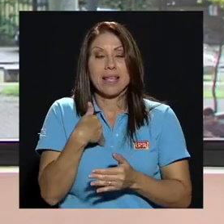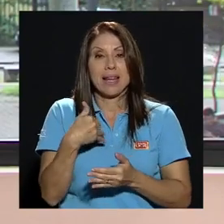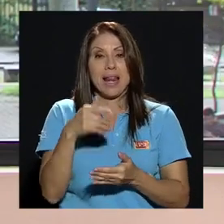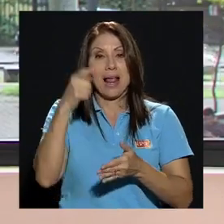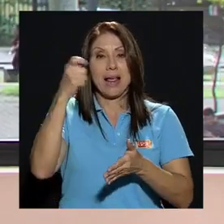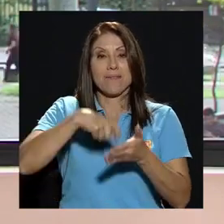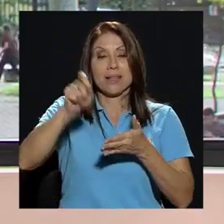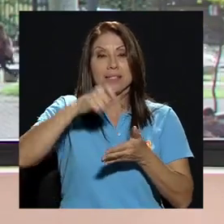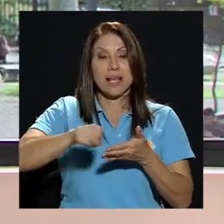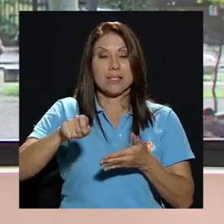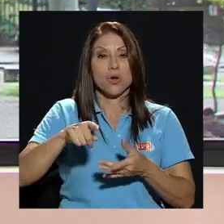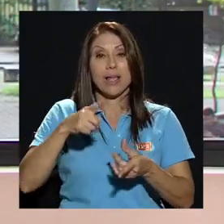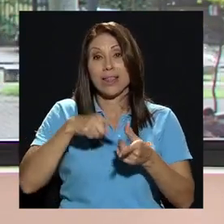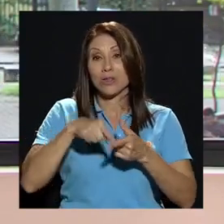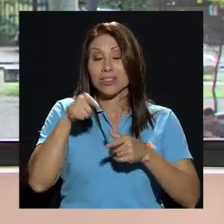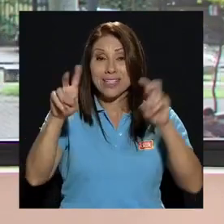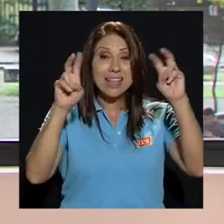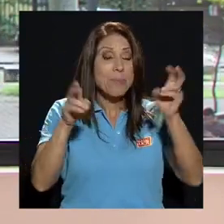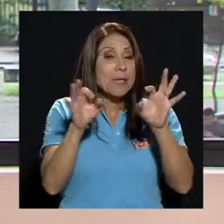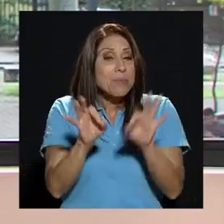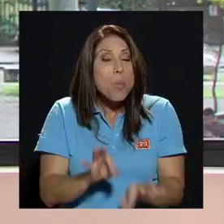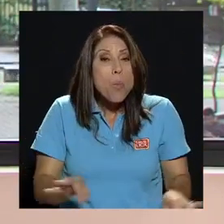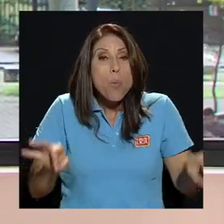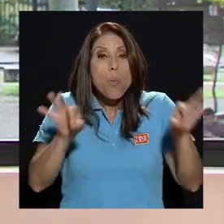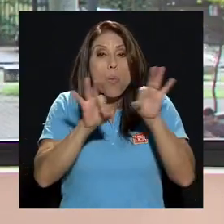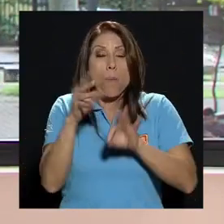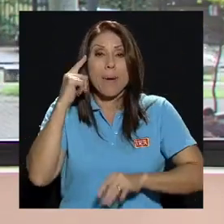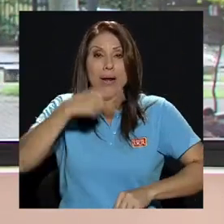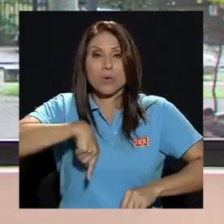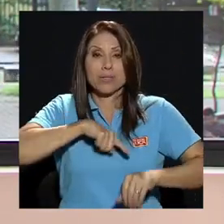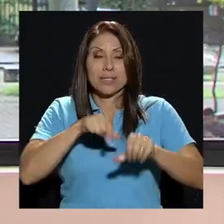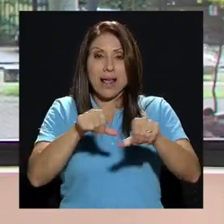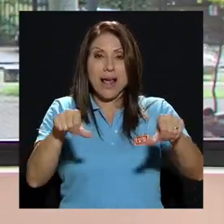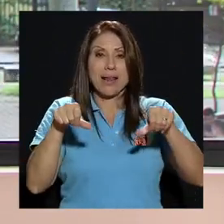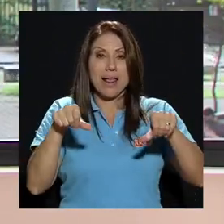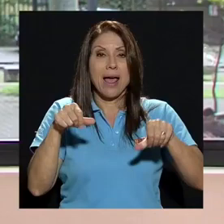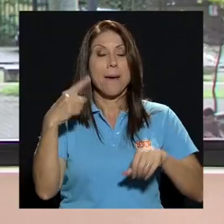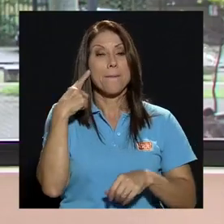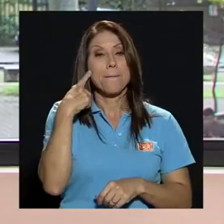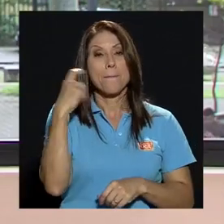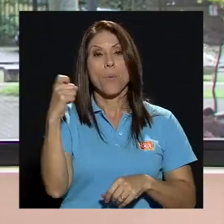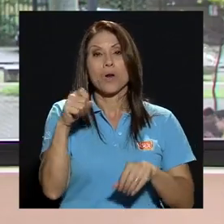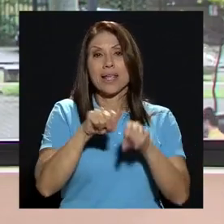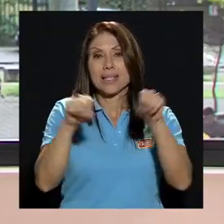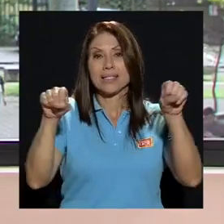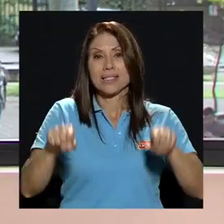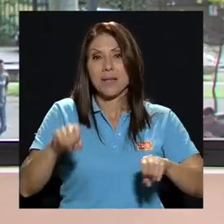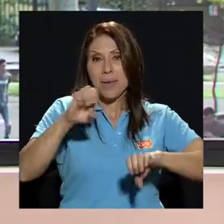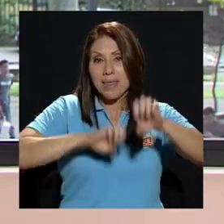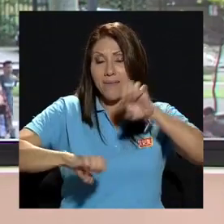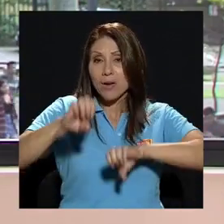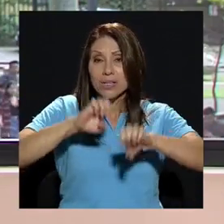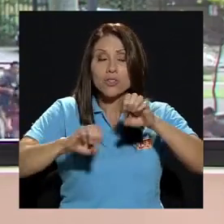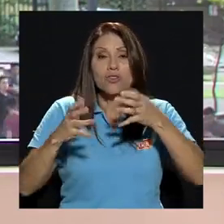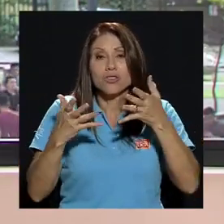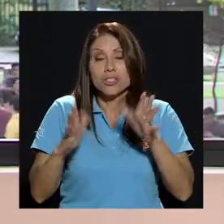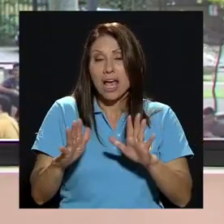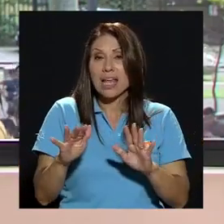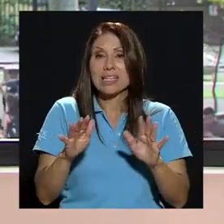neurálgico para nuestra área porque se ha estandarizado un poco el sistema de evaluación para las obras y